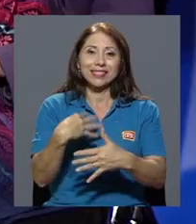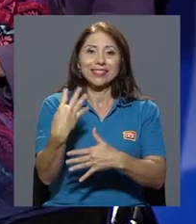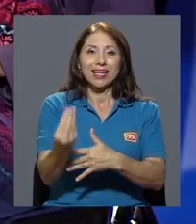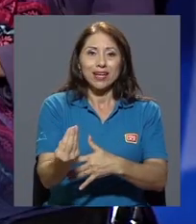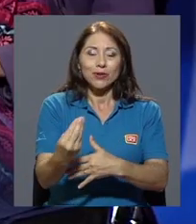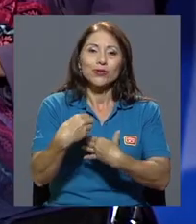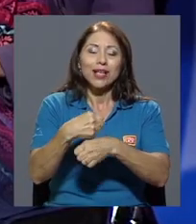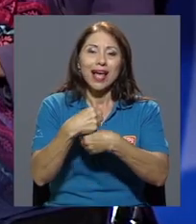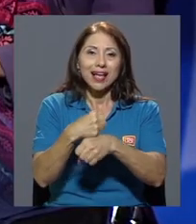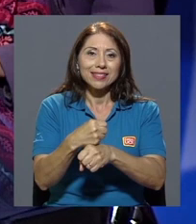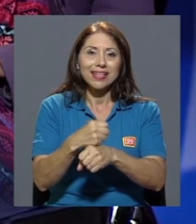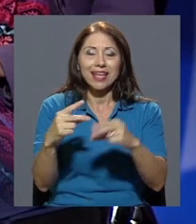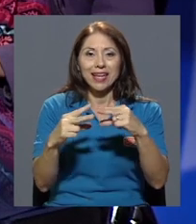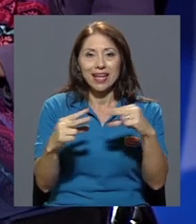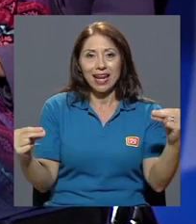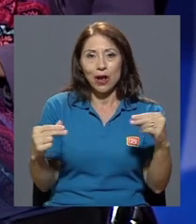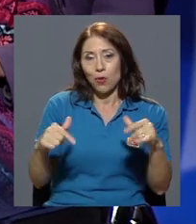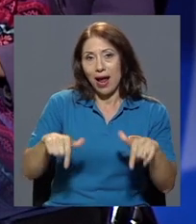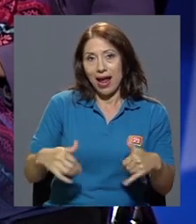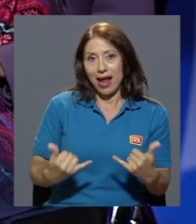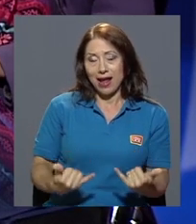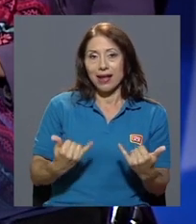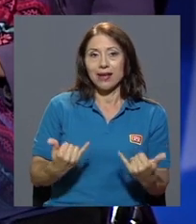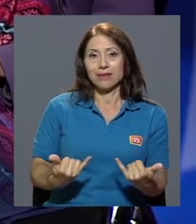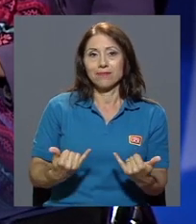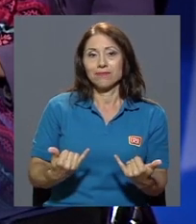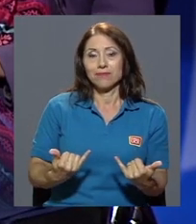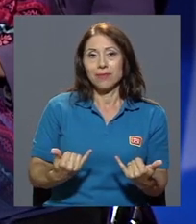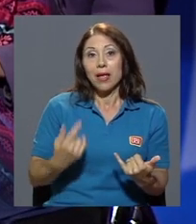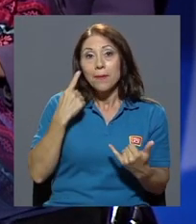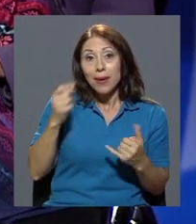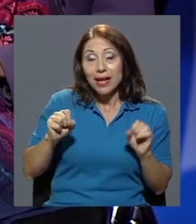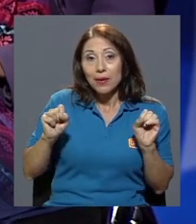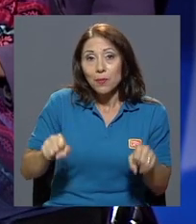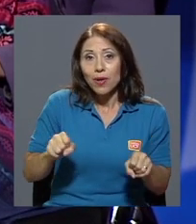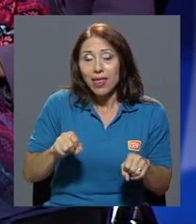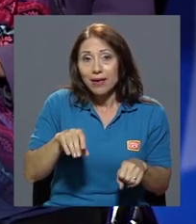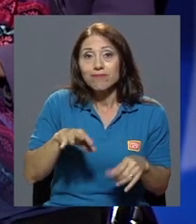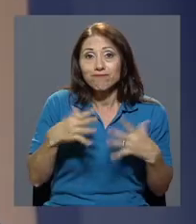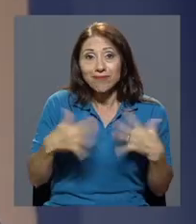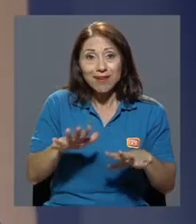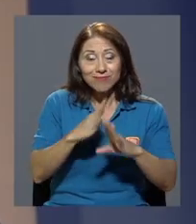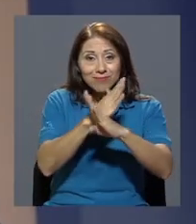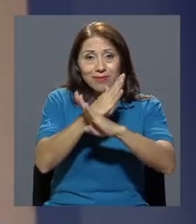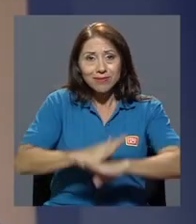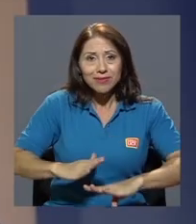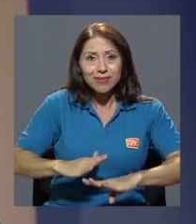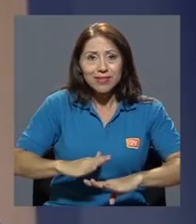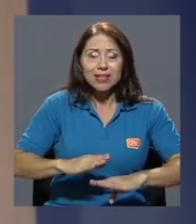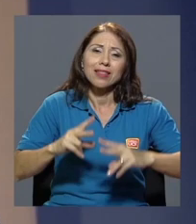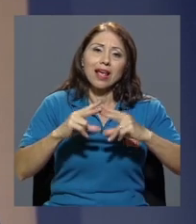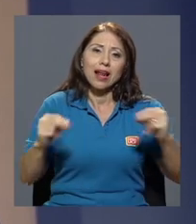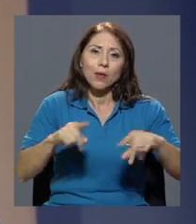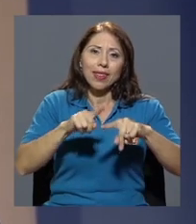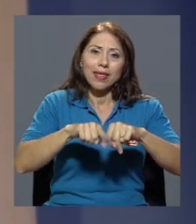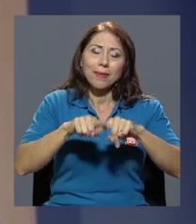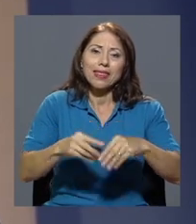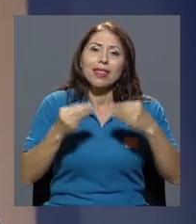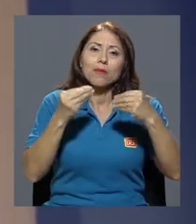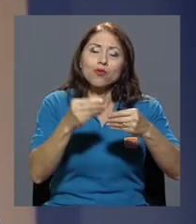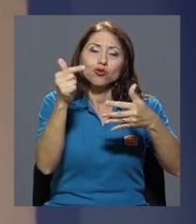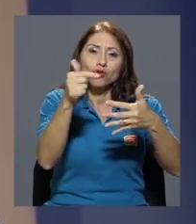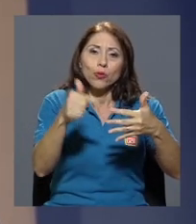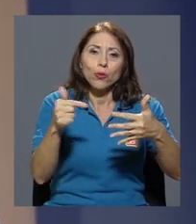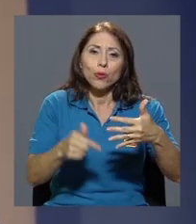hace que Nicaragua hoy por hoy para que pueda encontrar la paz depende de muchos actores